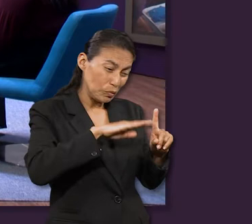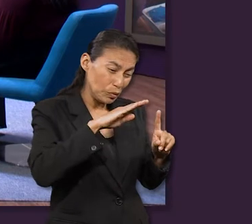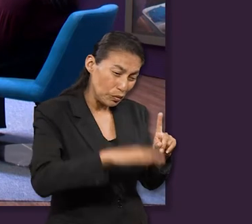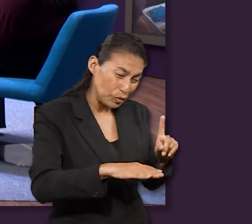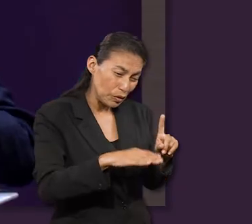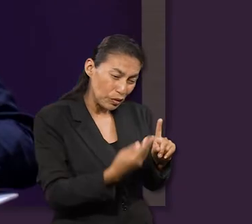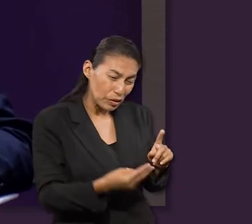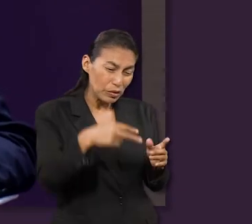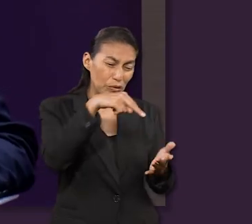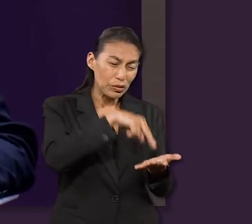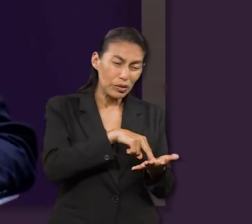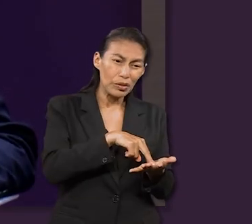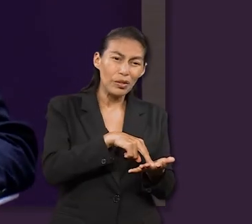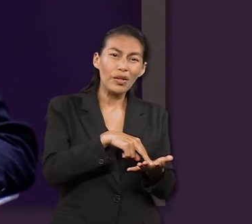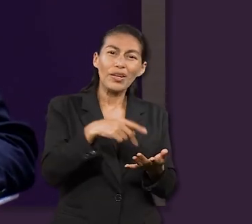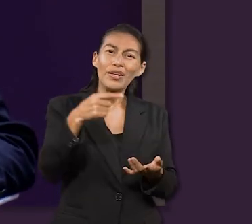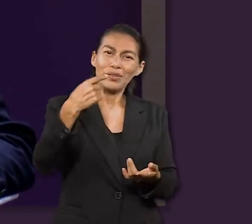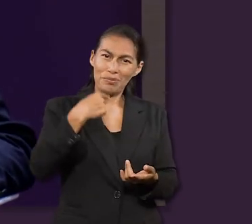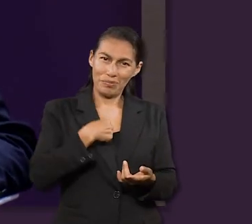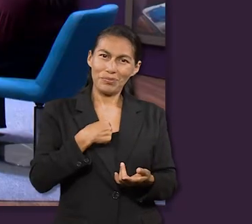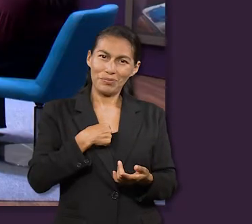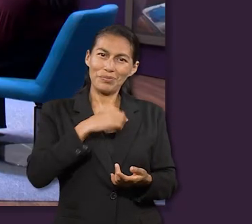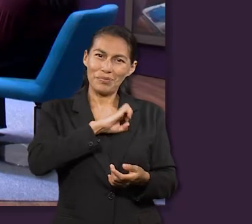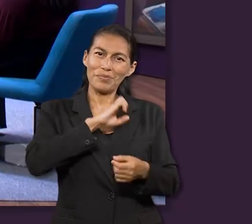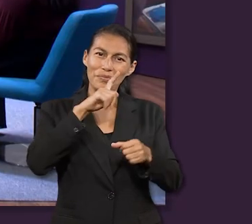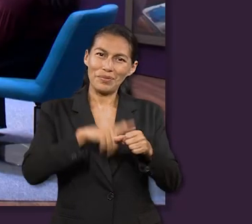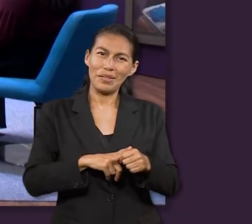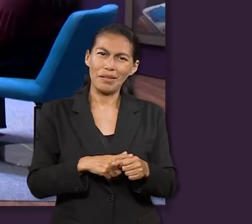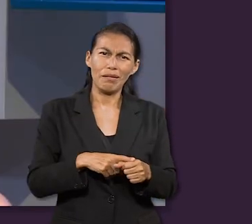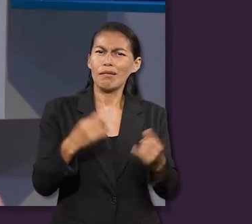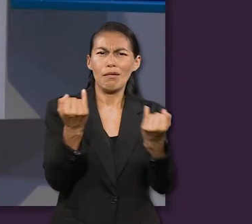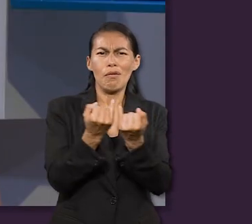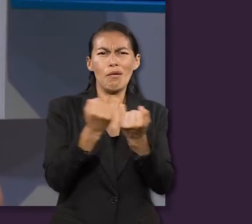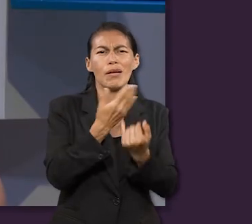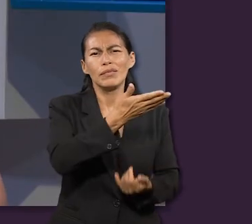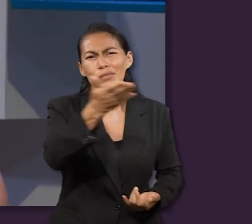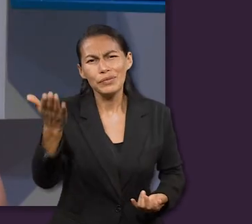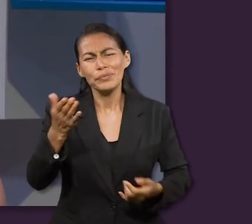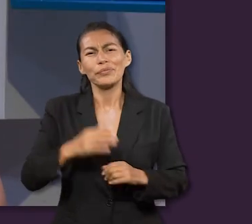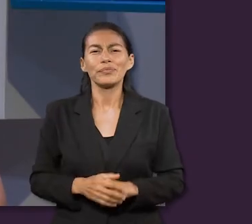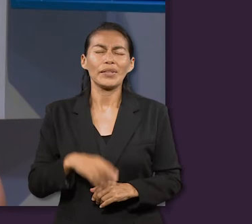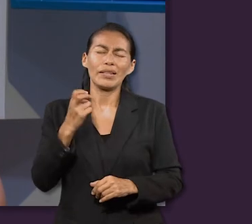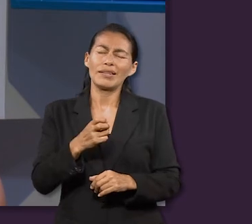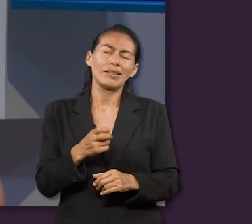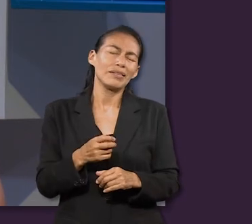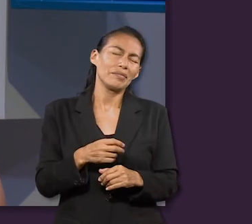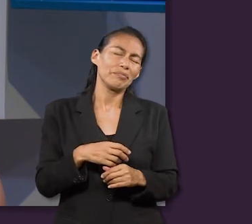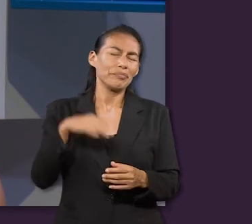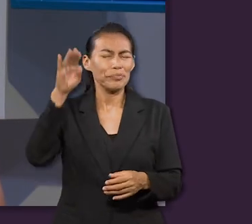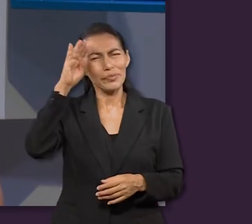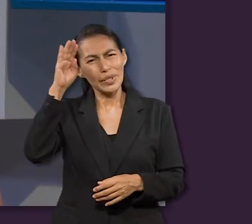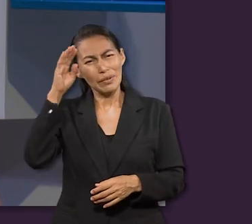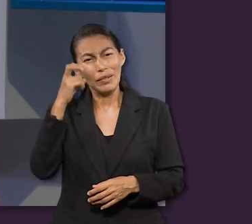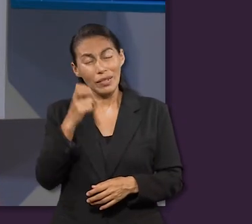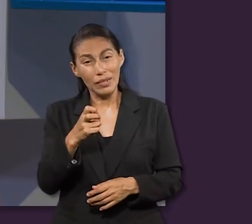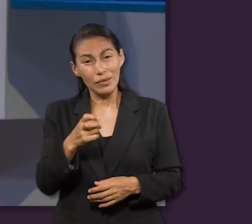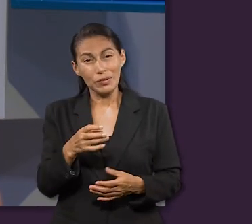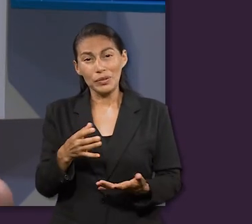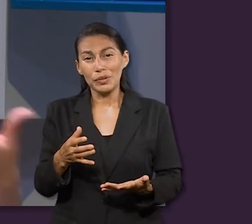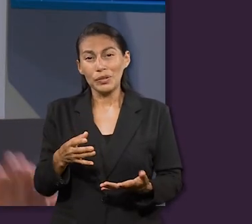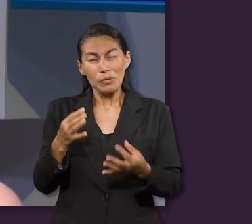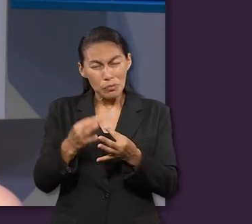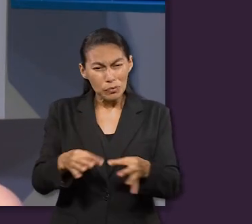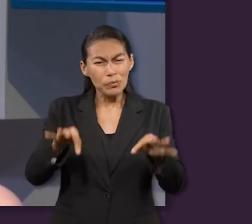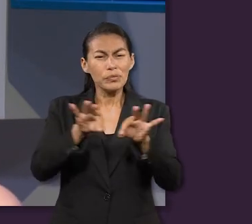y entonces soy especial para Él. Creo que ese es un mensaje muy importante que nosotros podemos compartir con nuestros amigos. El hecho de